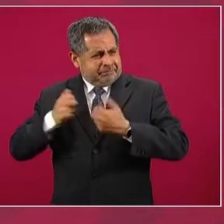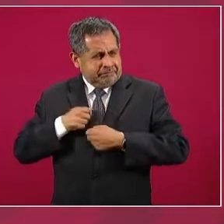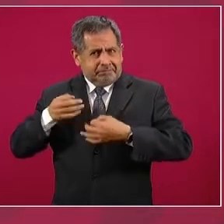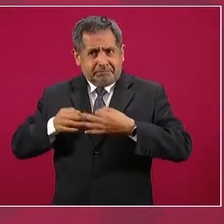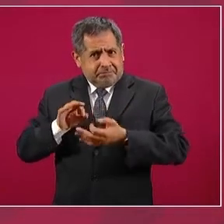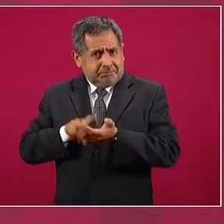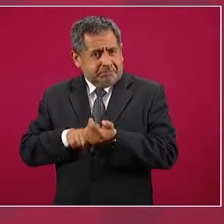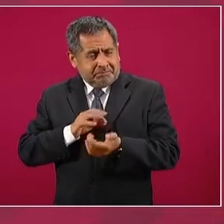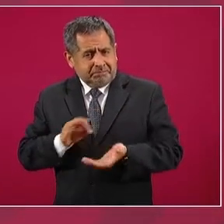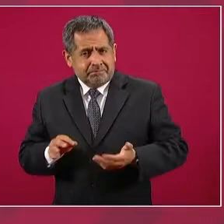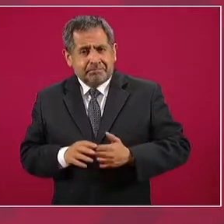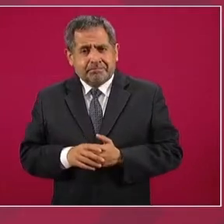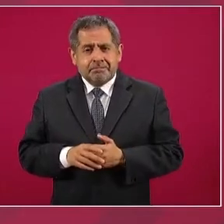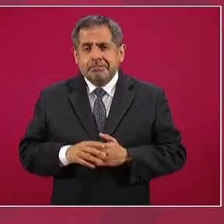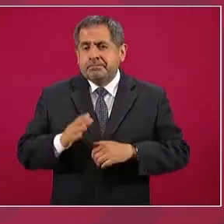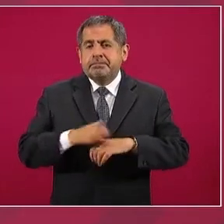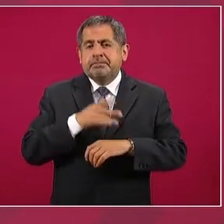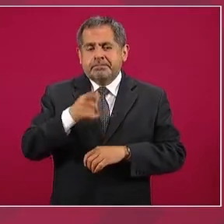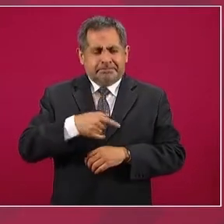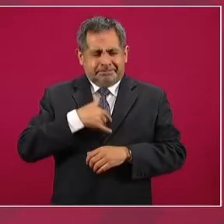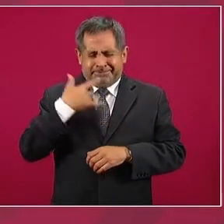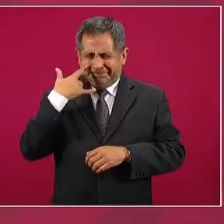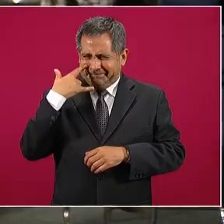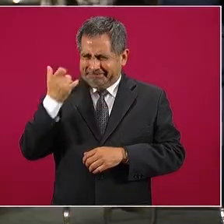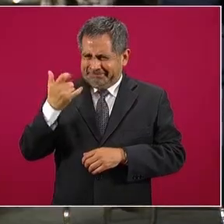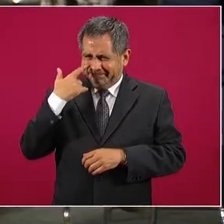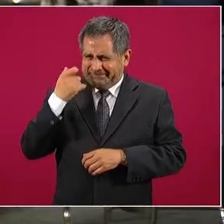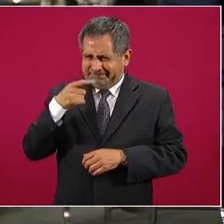extraño.